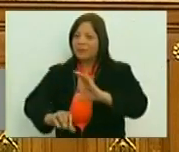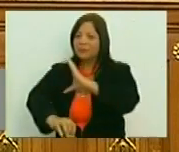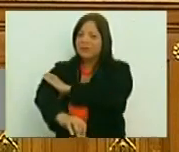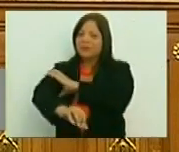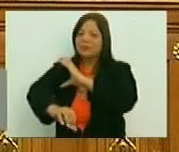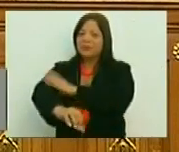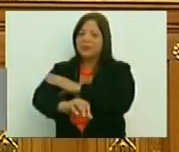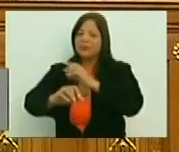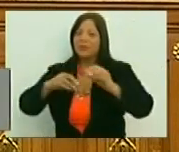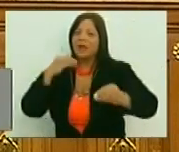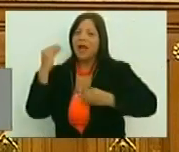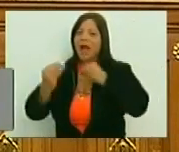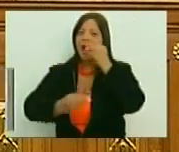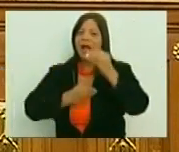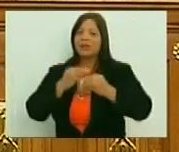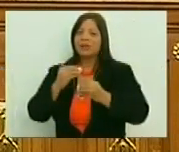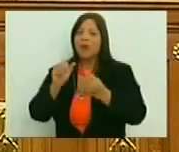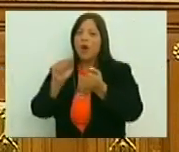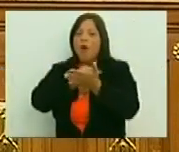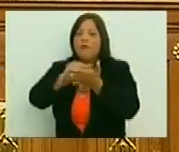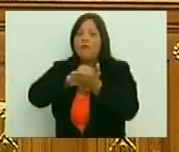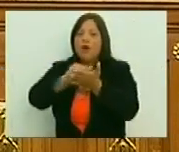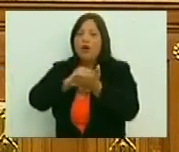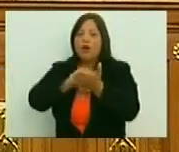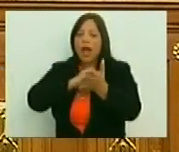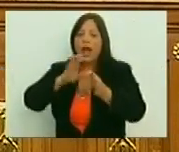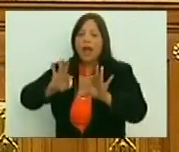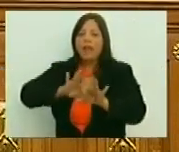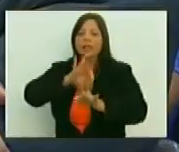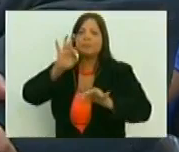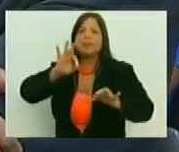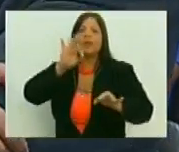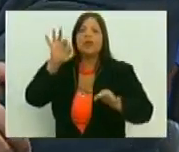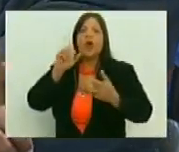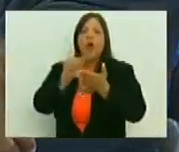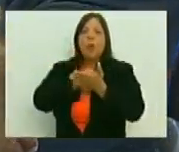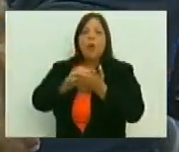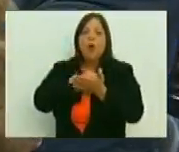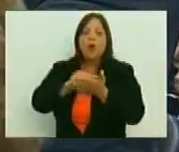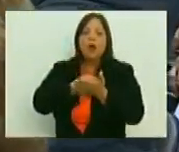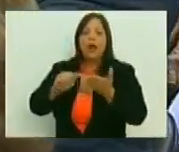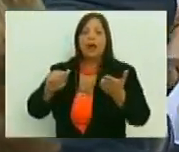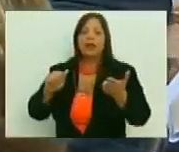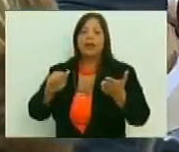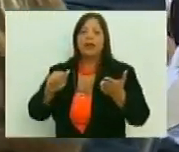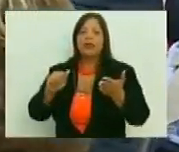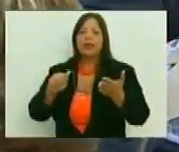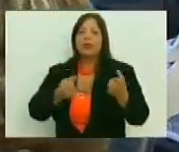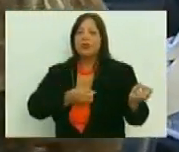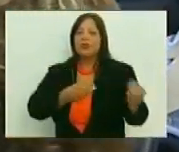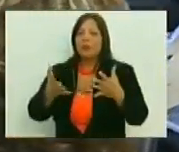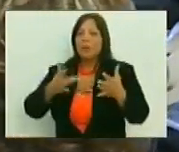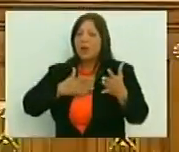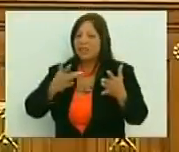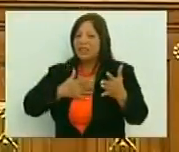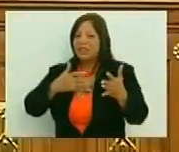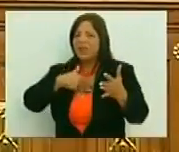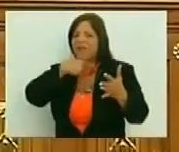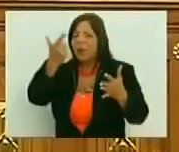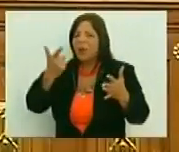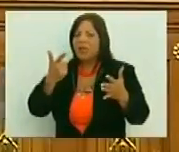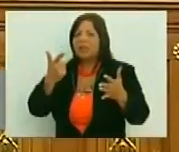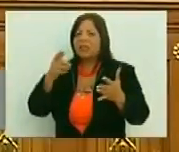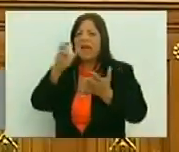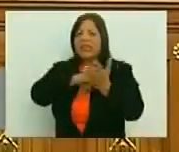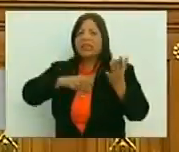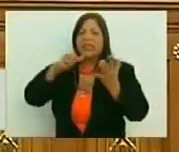logrado, borrarlo del espíritu, borrarlo del espíritu, nos llevaron a sentir vergüenza, de ser